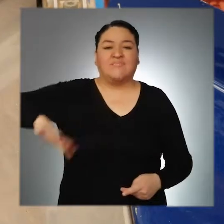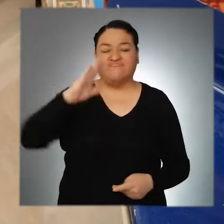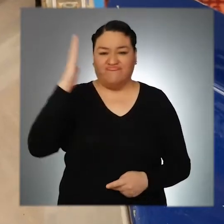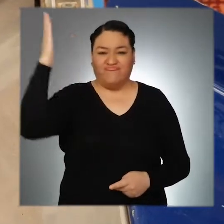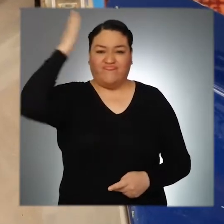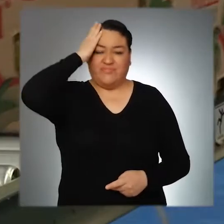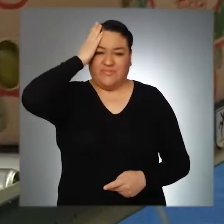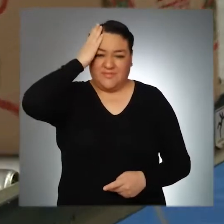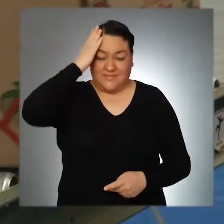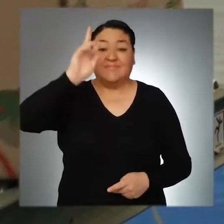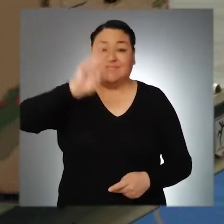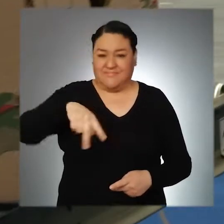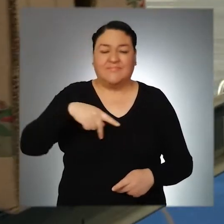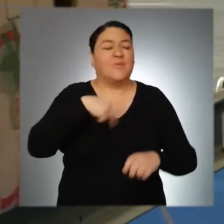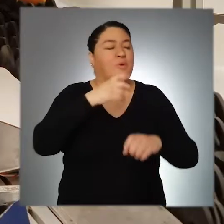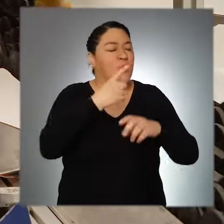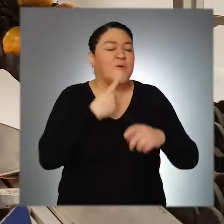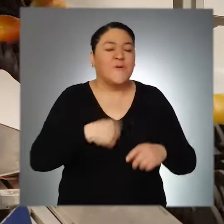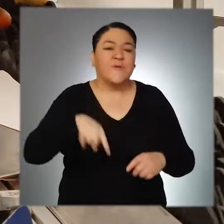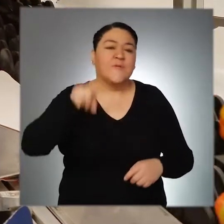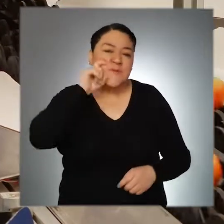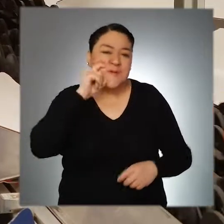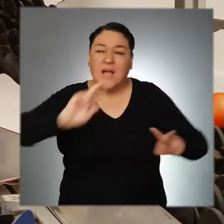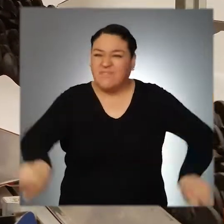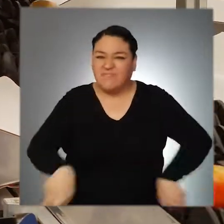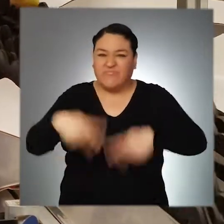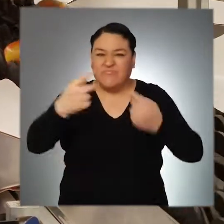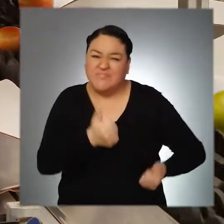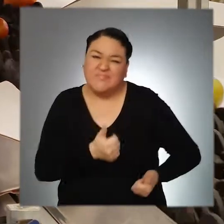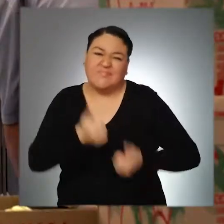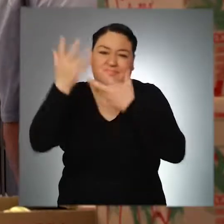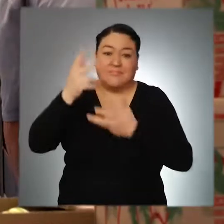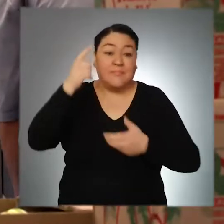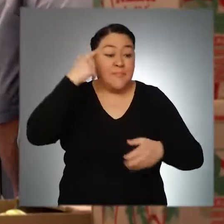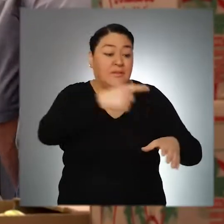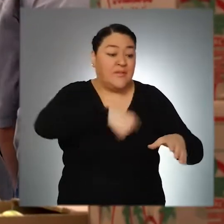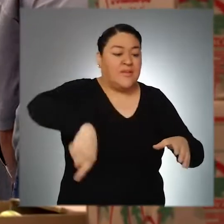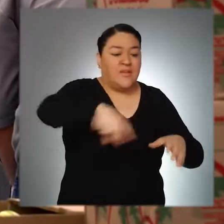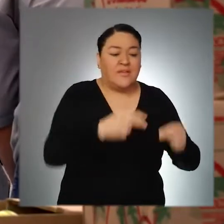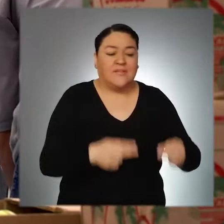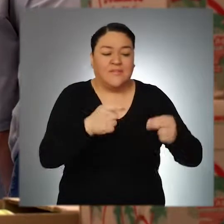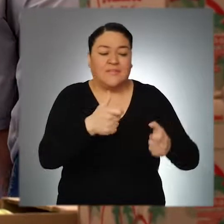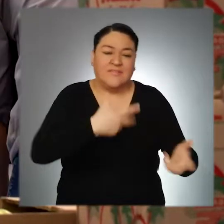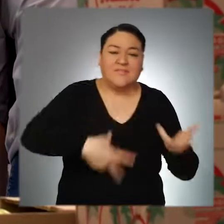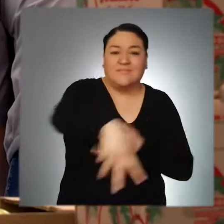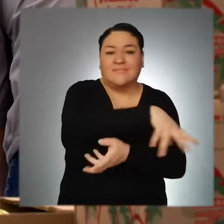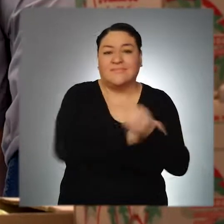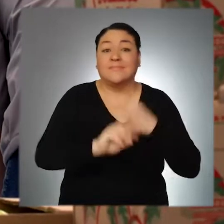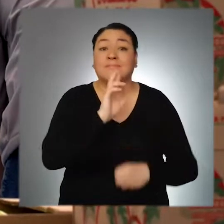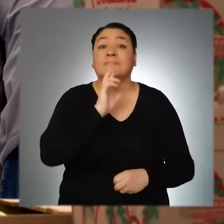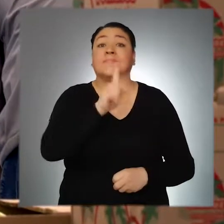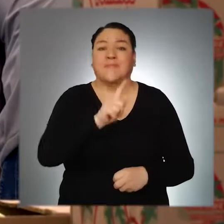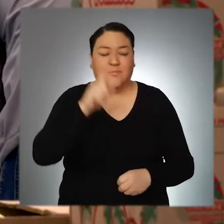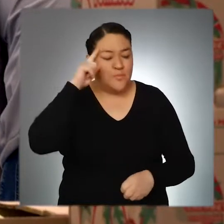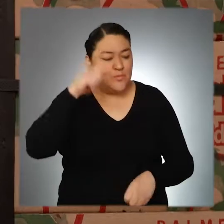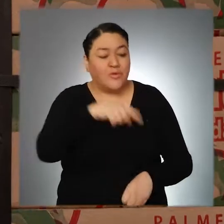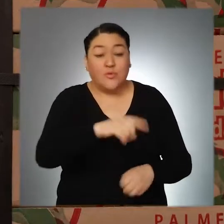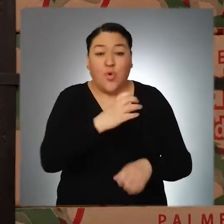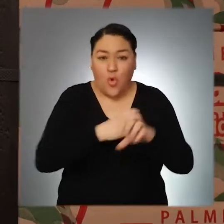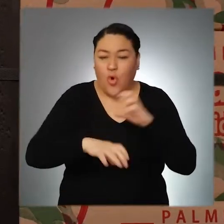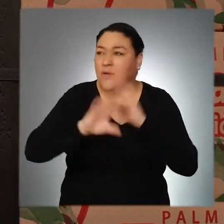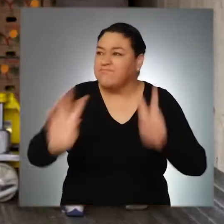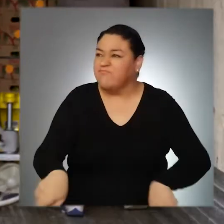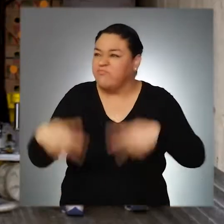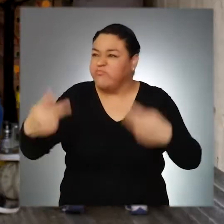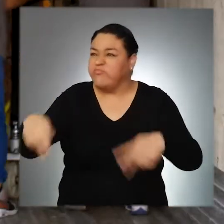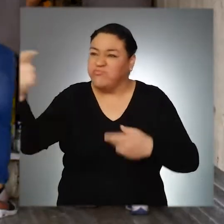para los productores un excelente canal de comercialización de su fruta y de que tengan una ganancia justa por su producción.